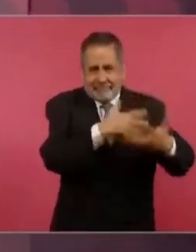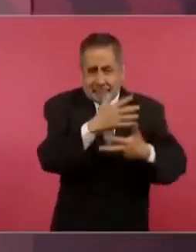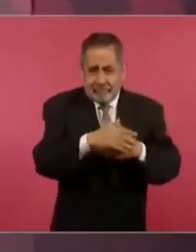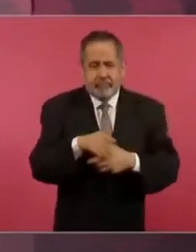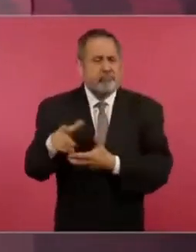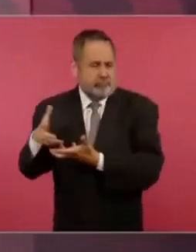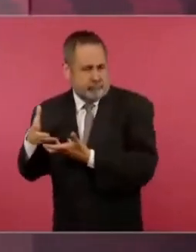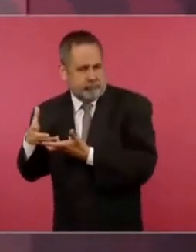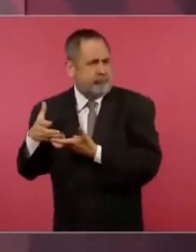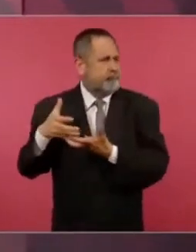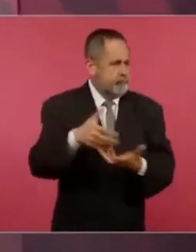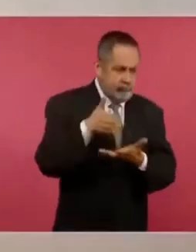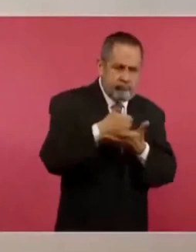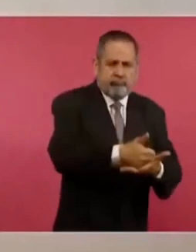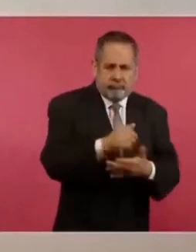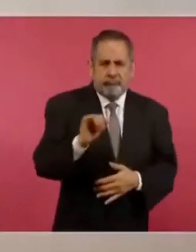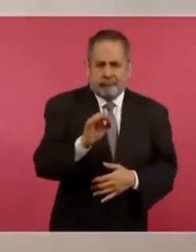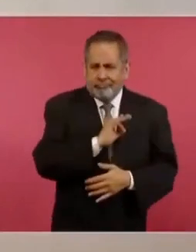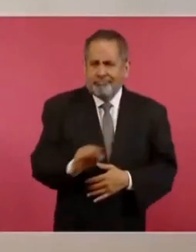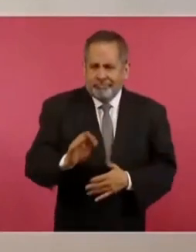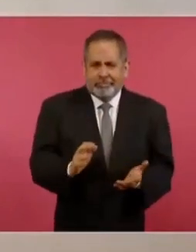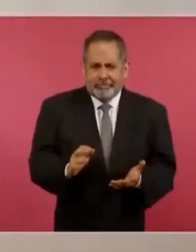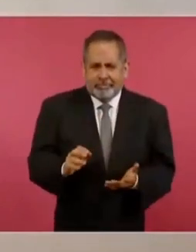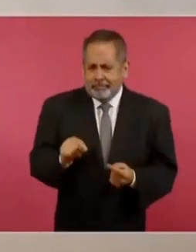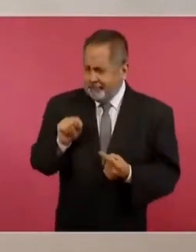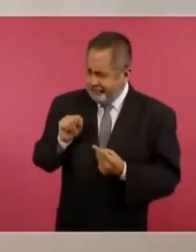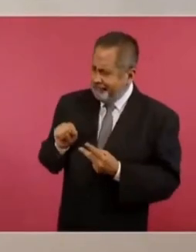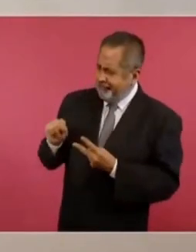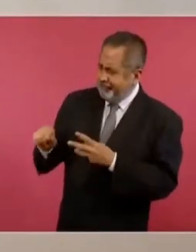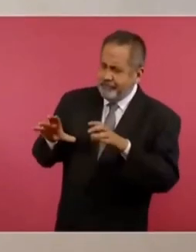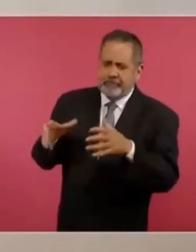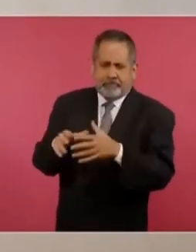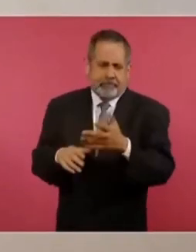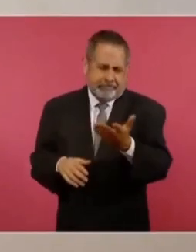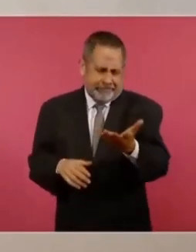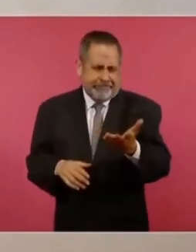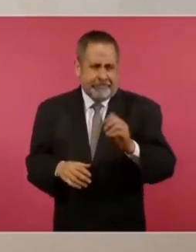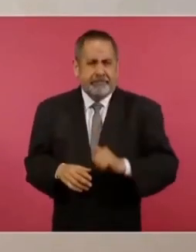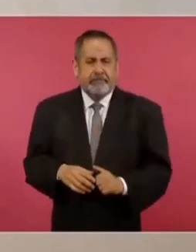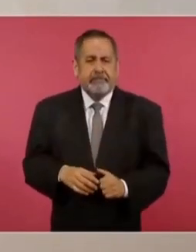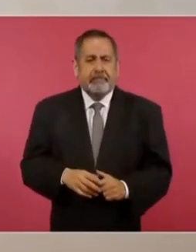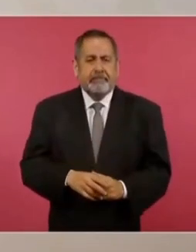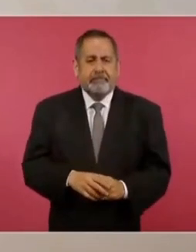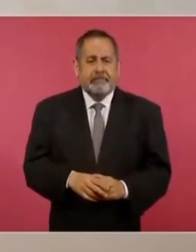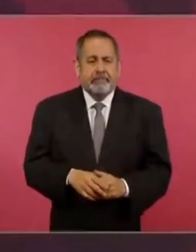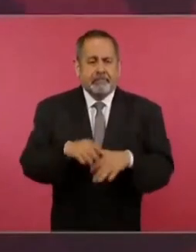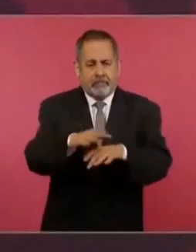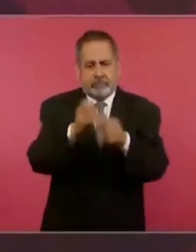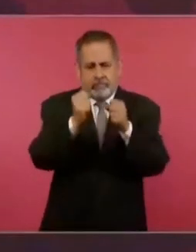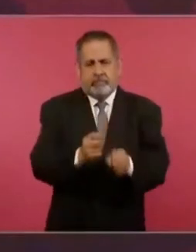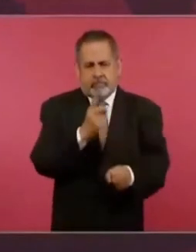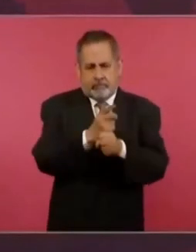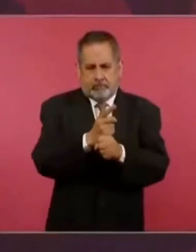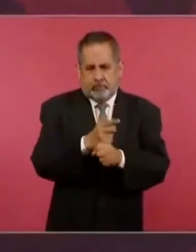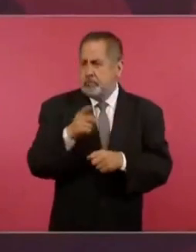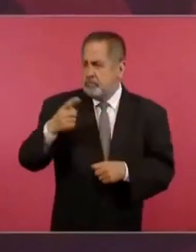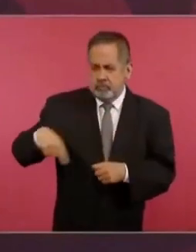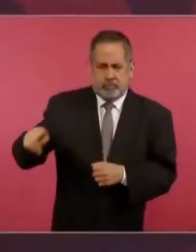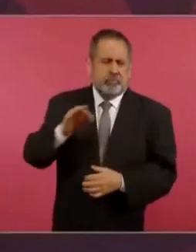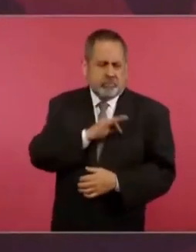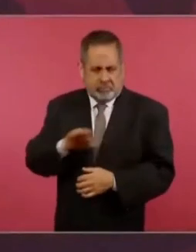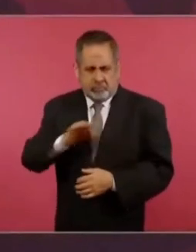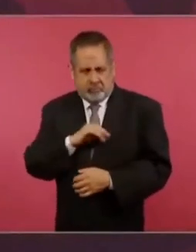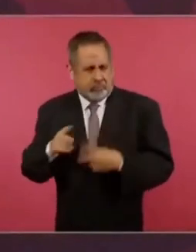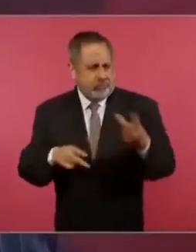en materia de seguridad, la